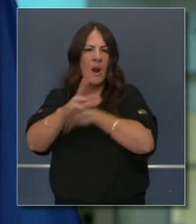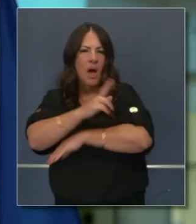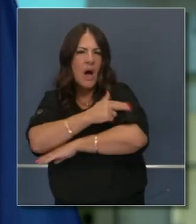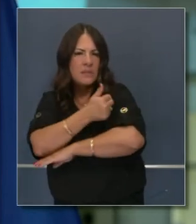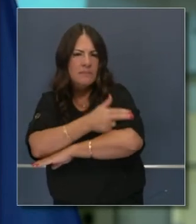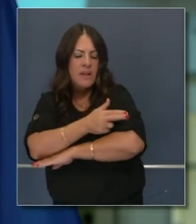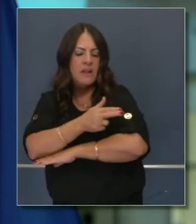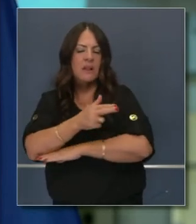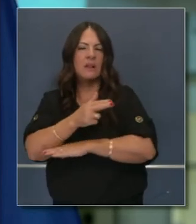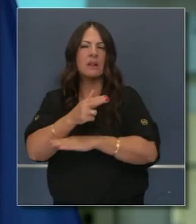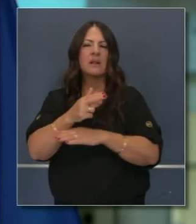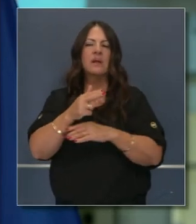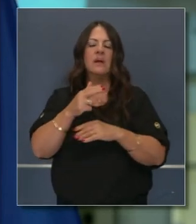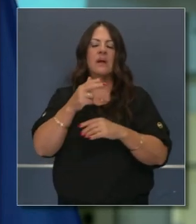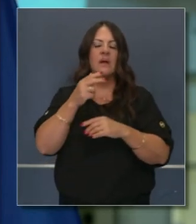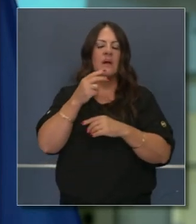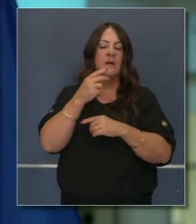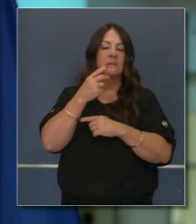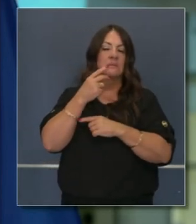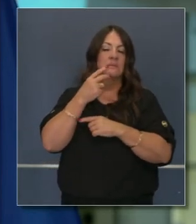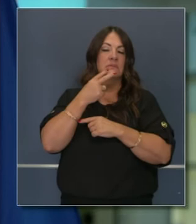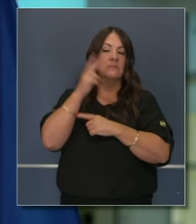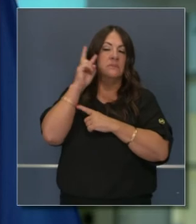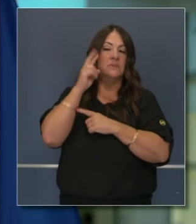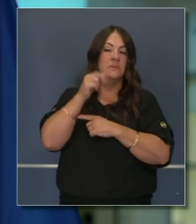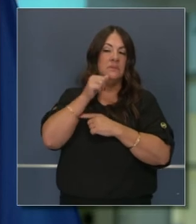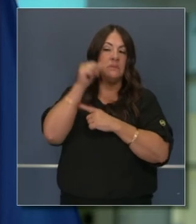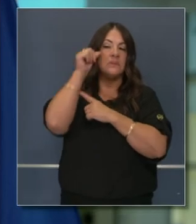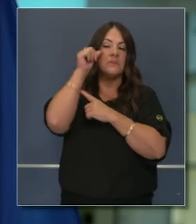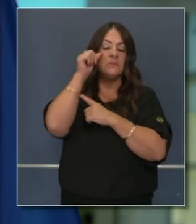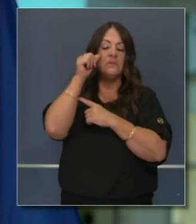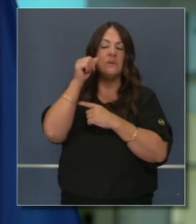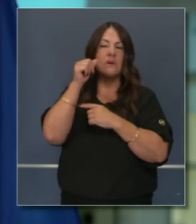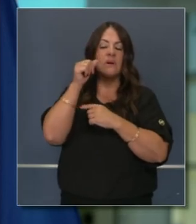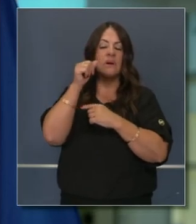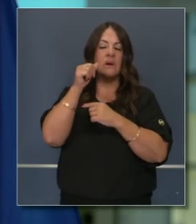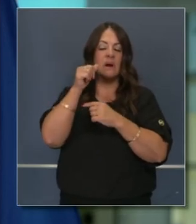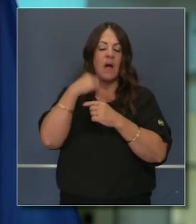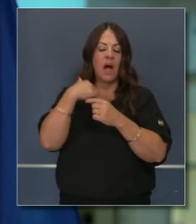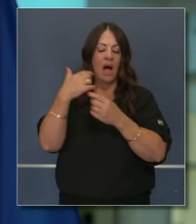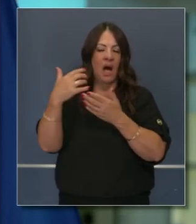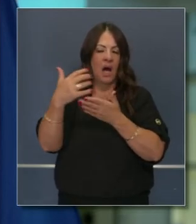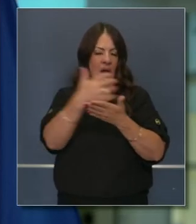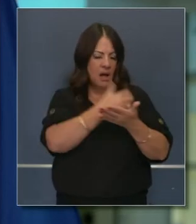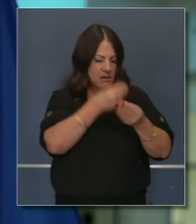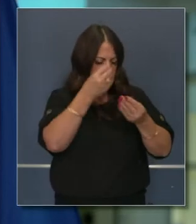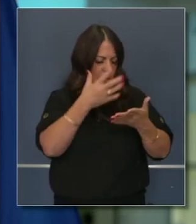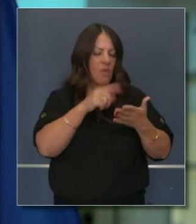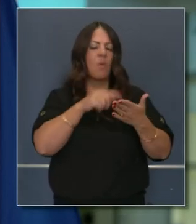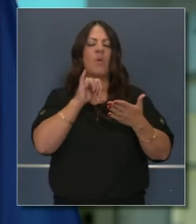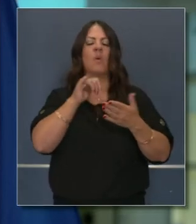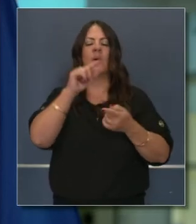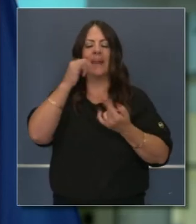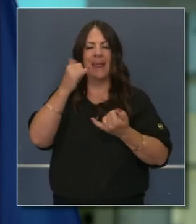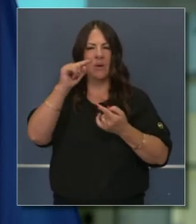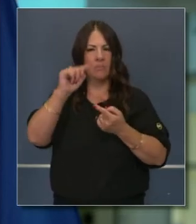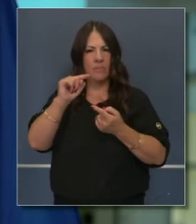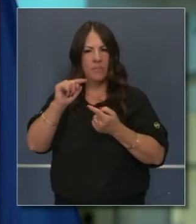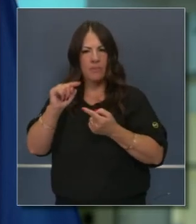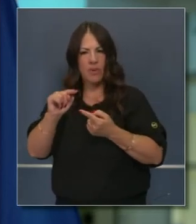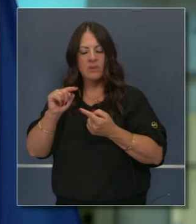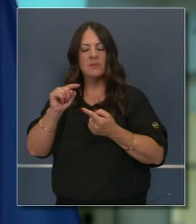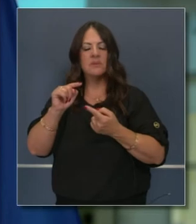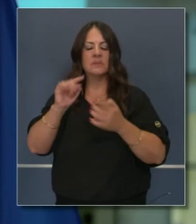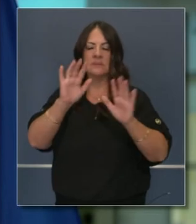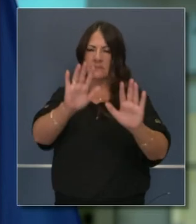mayor de hospitalizaciones a través de los últimos dos días que hemos visto disminución en esos números, lo cual yo creo es una buena noticia